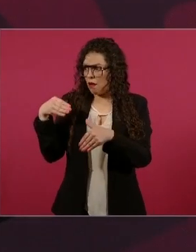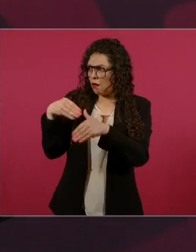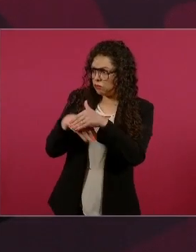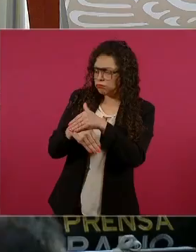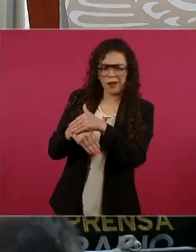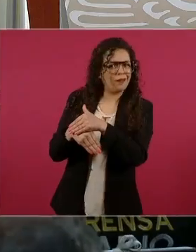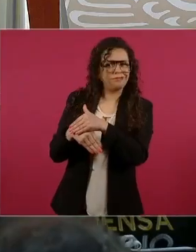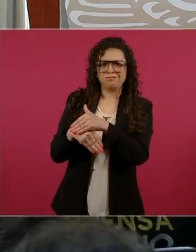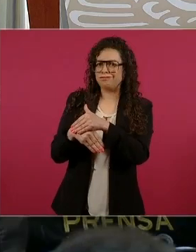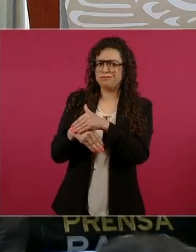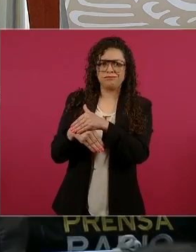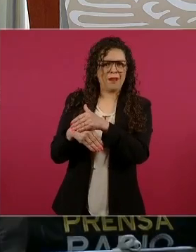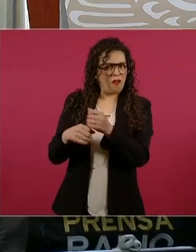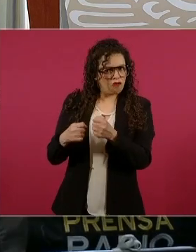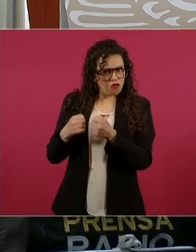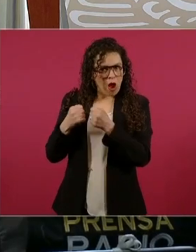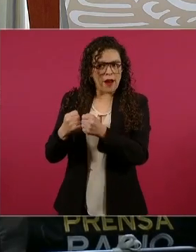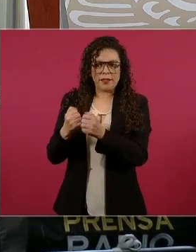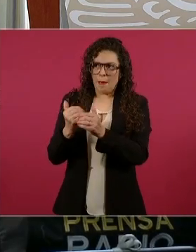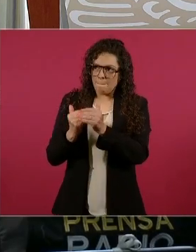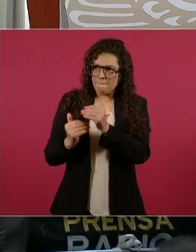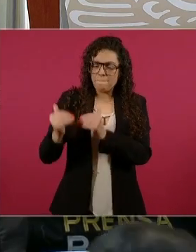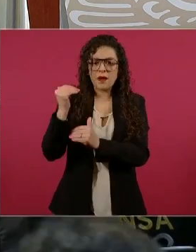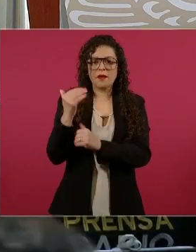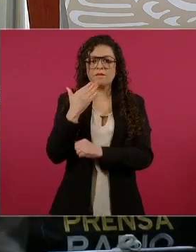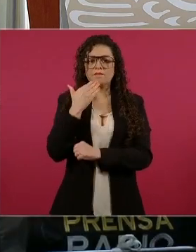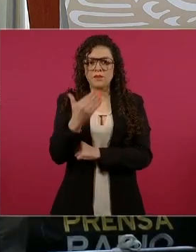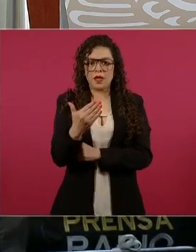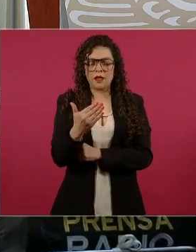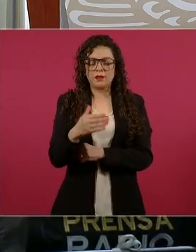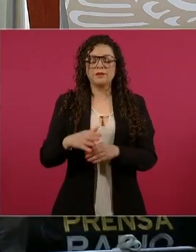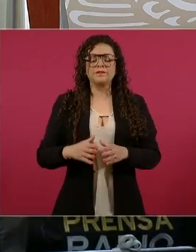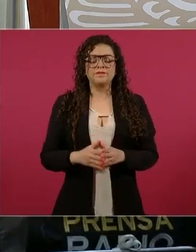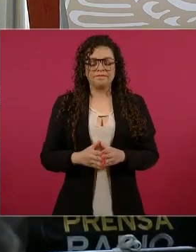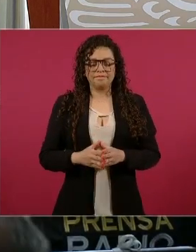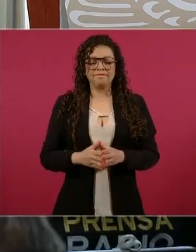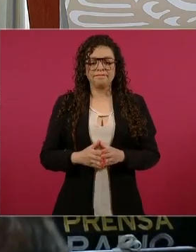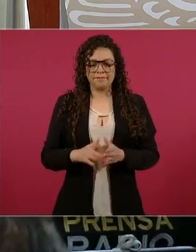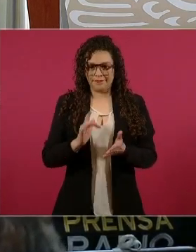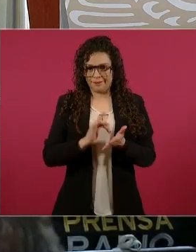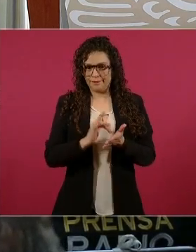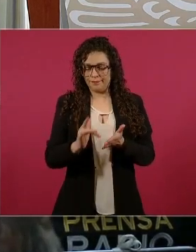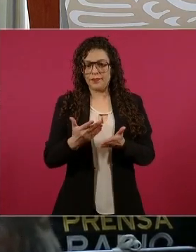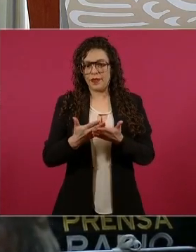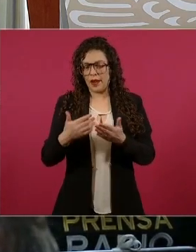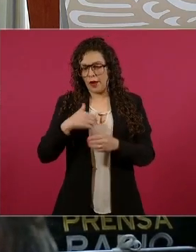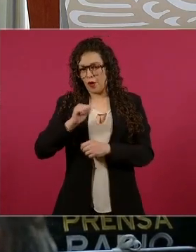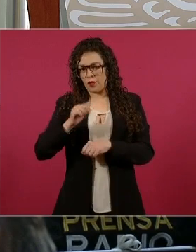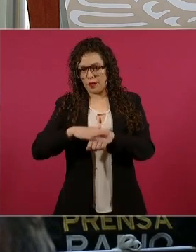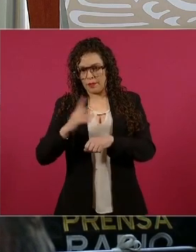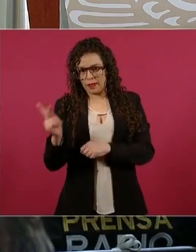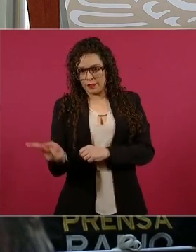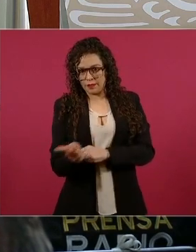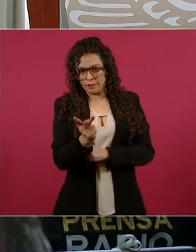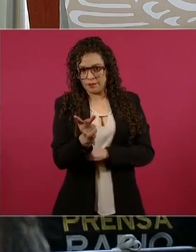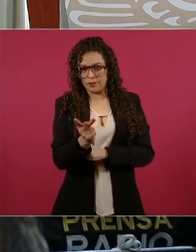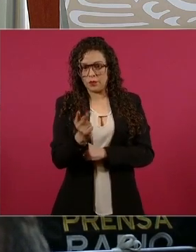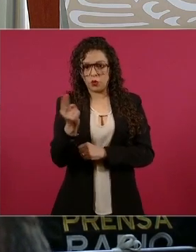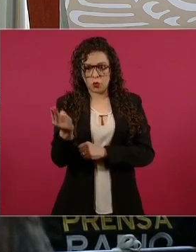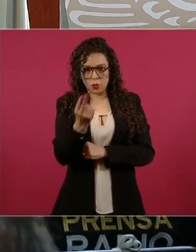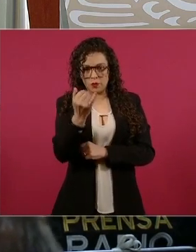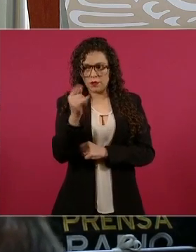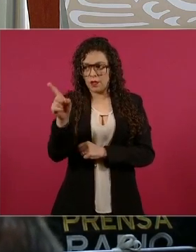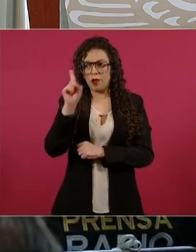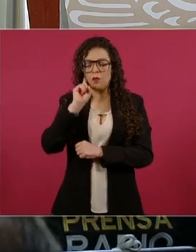Pero entonces, de alguna u otra manera en estas giras se han reunido los tres, tanto usted como la virtual presidenta